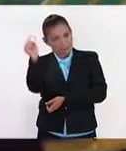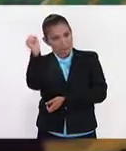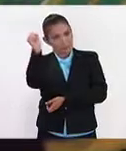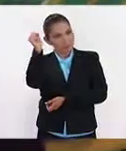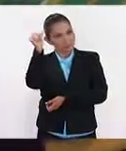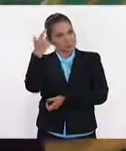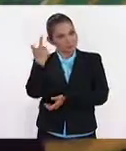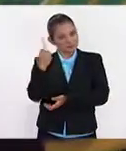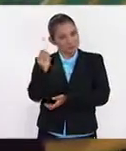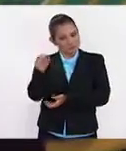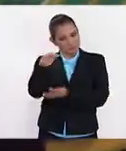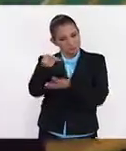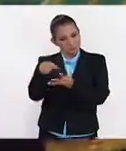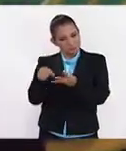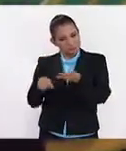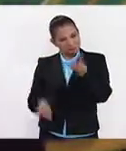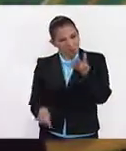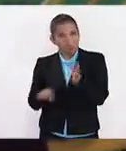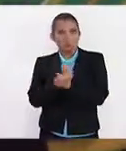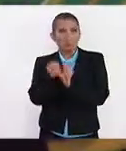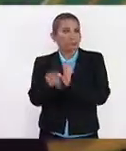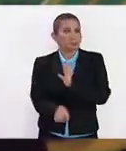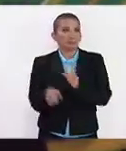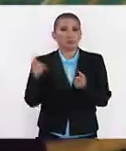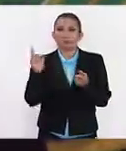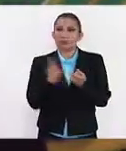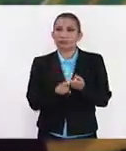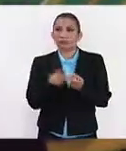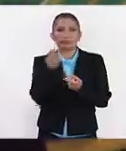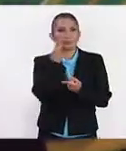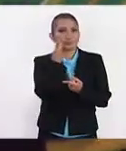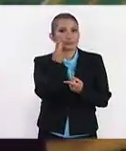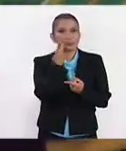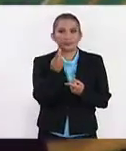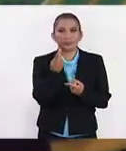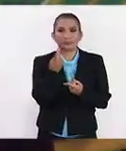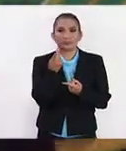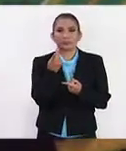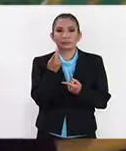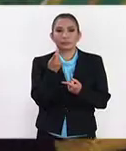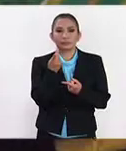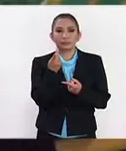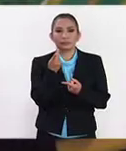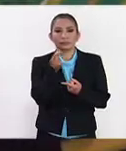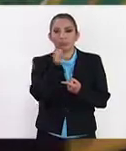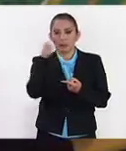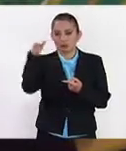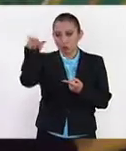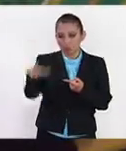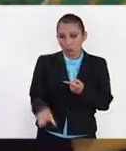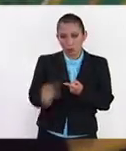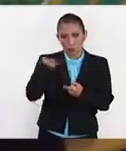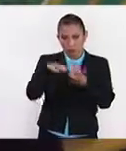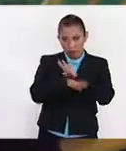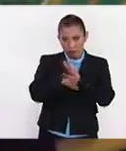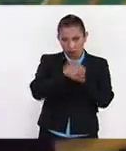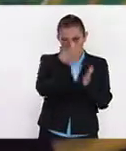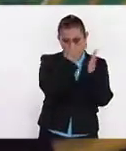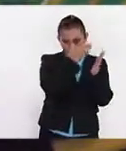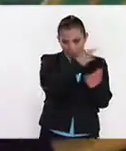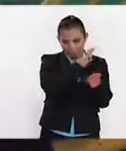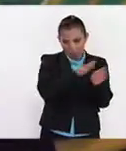dentro de, por ejemplo, estamos hablando de que además de tener su formación básica,